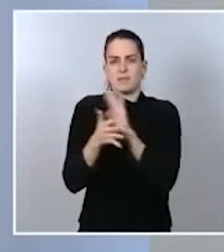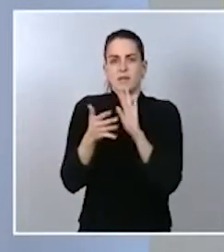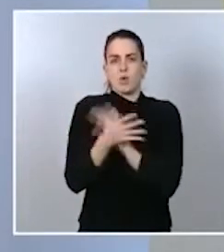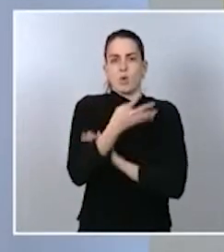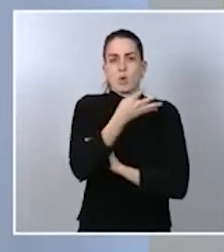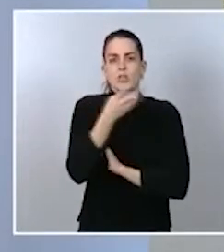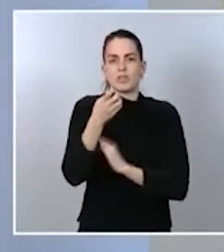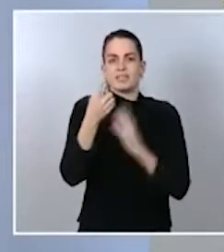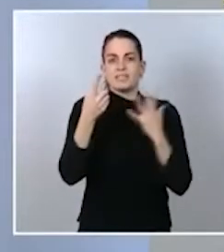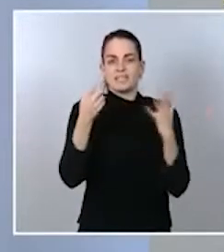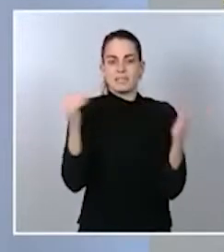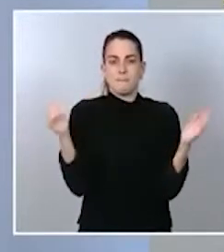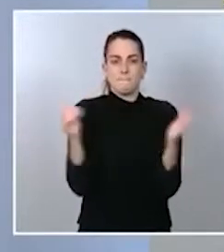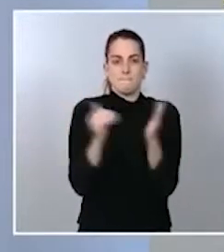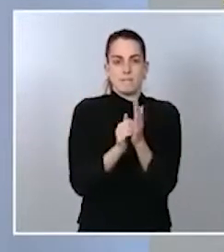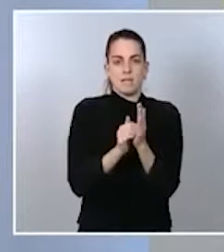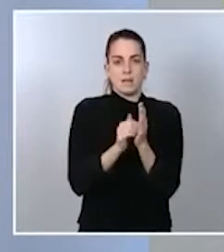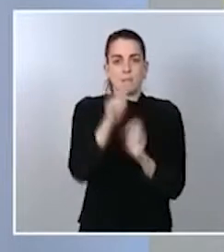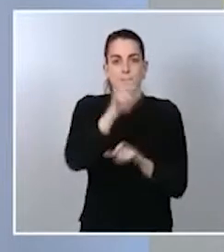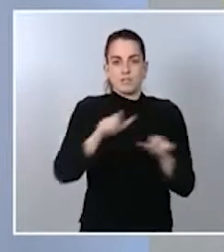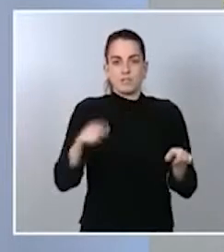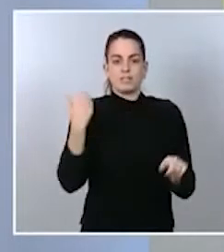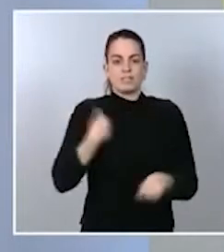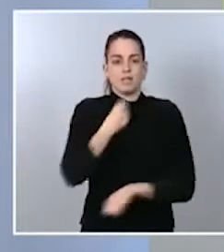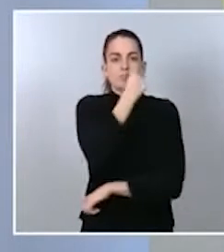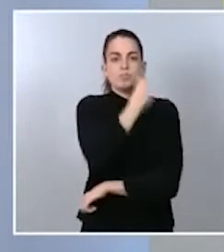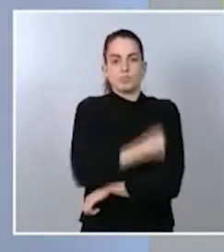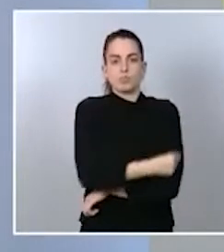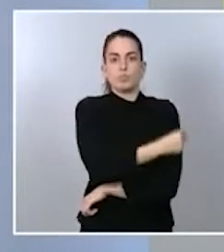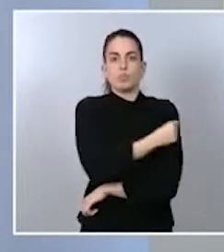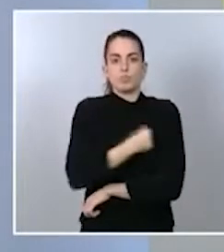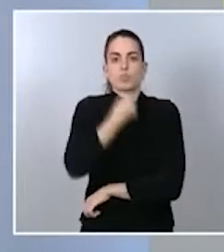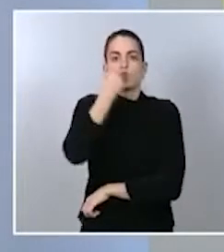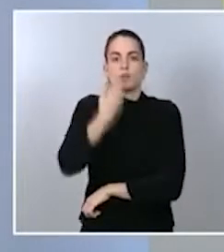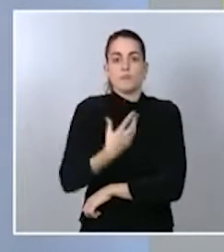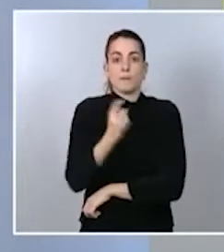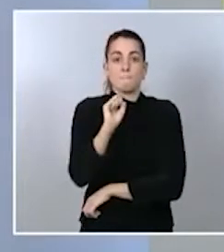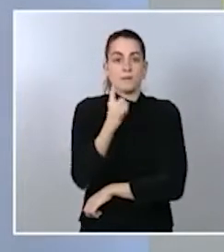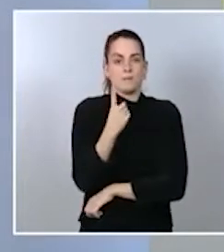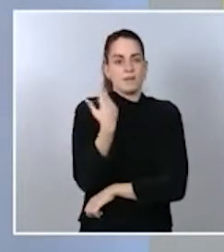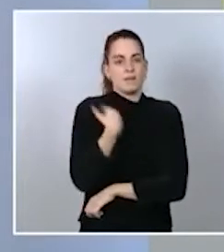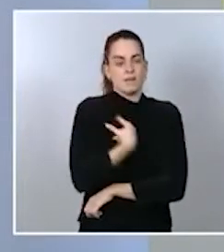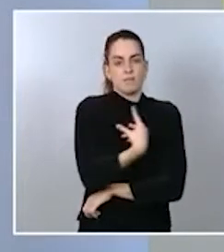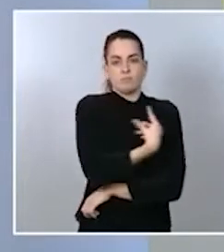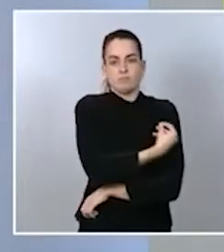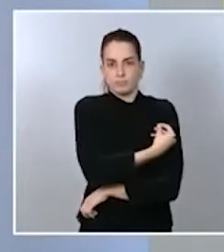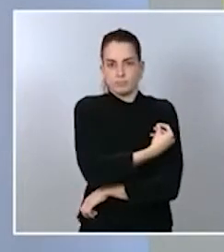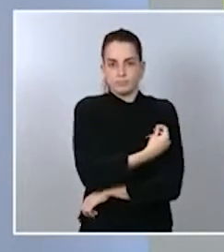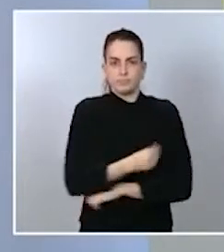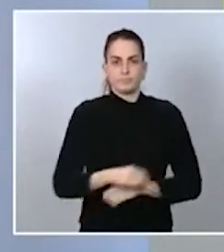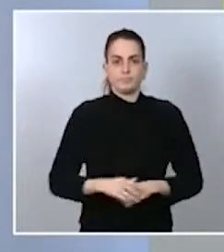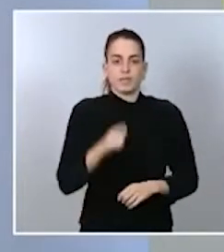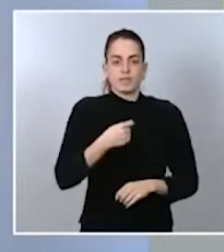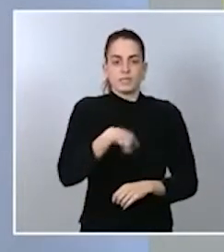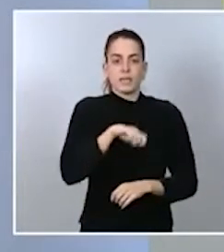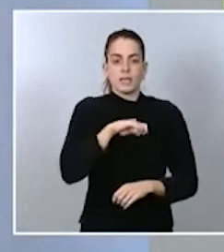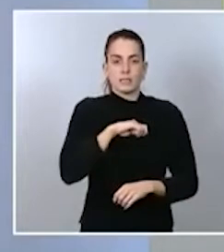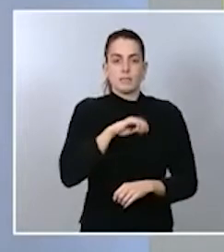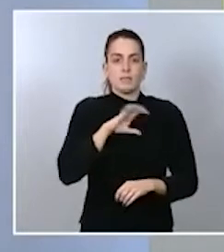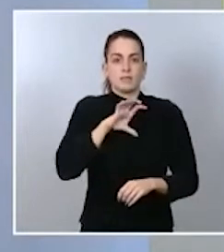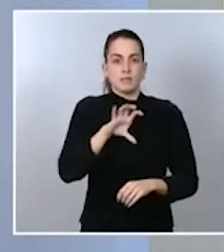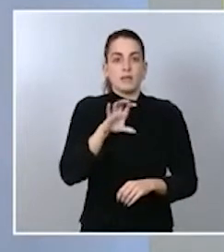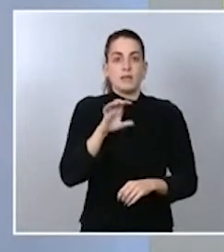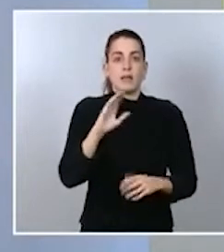.091 personas vacunadas con una primera dosis de vacuna recibida en nuestro país, poco más de la mitad de las dosis que habíamos